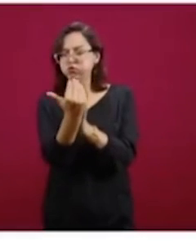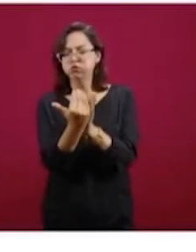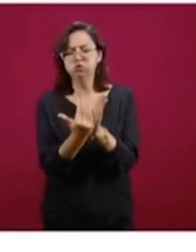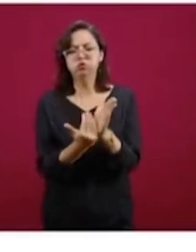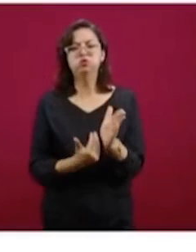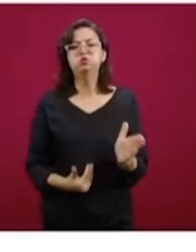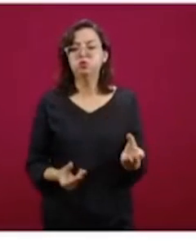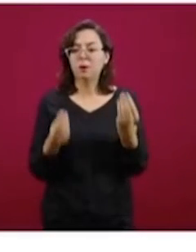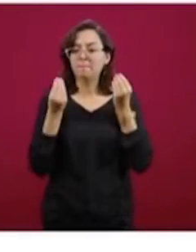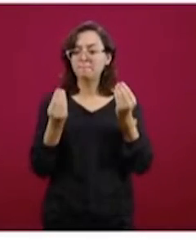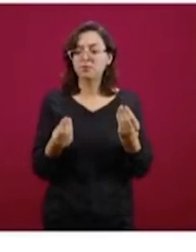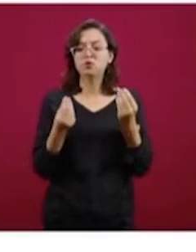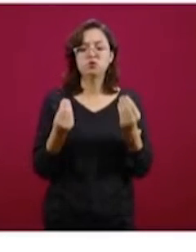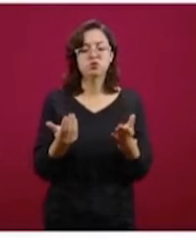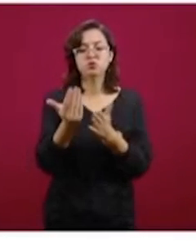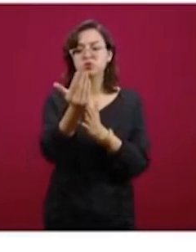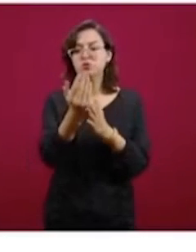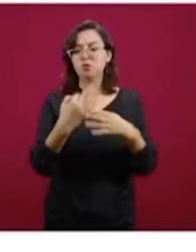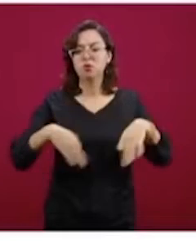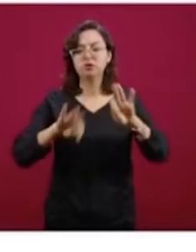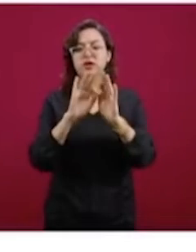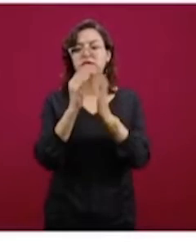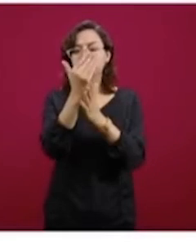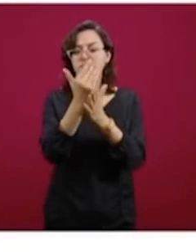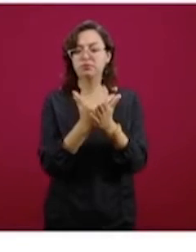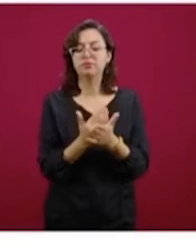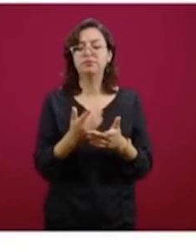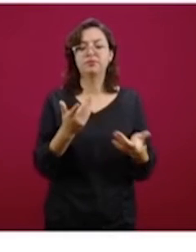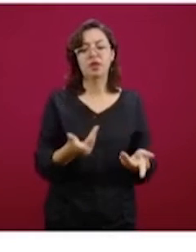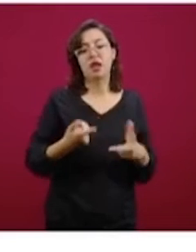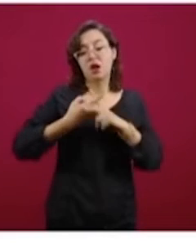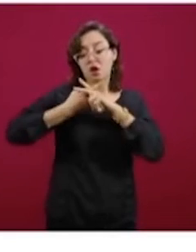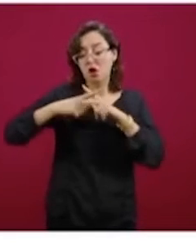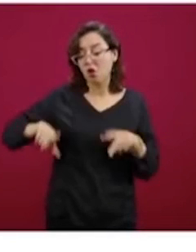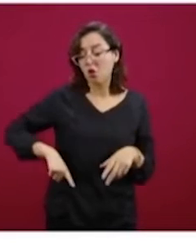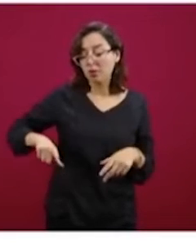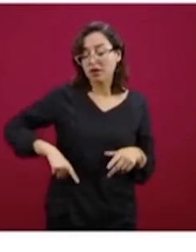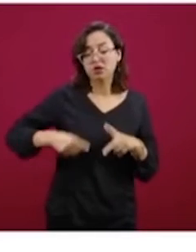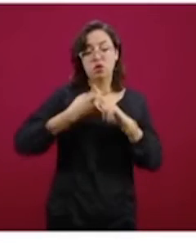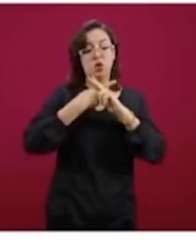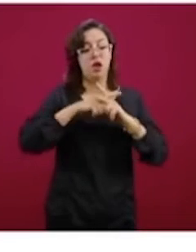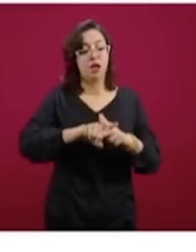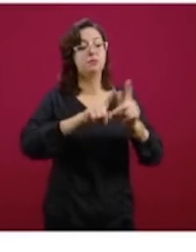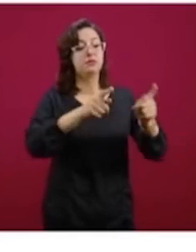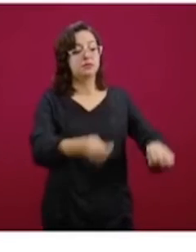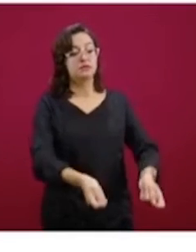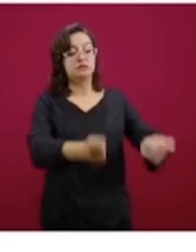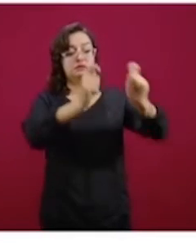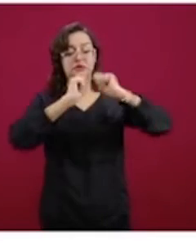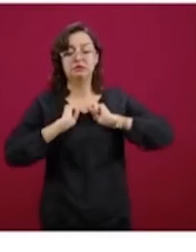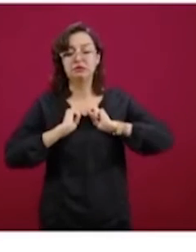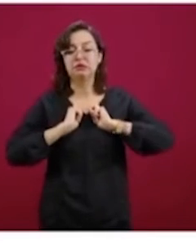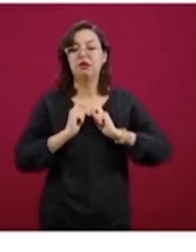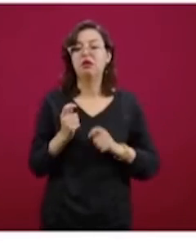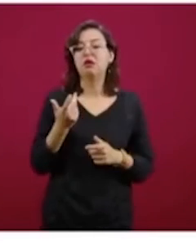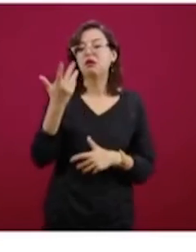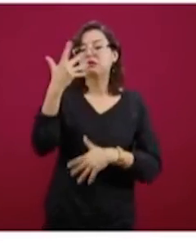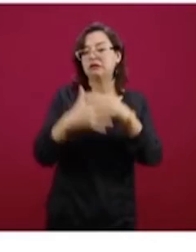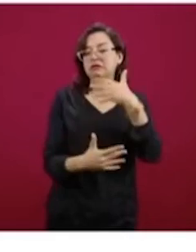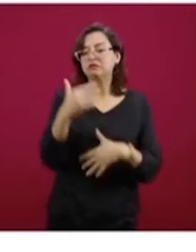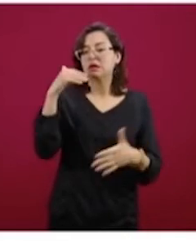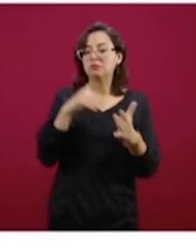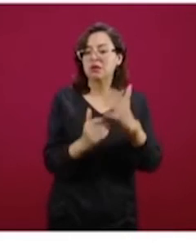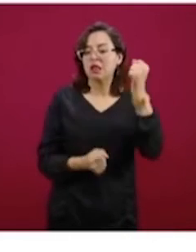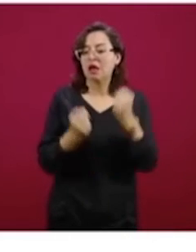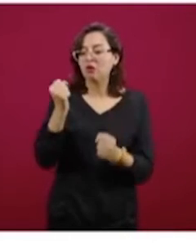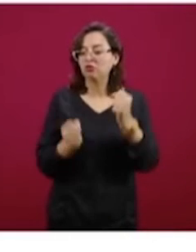15 mil, en poco más de 15 mil el robo, estamos en 10 mil, poco más de 10 mil. Aquí